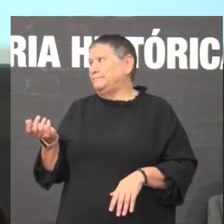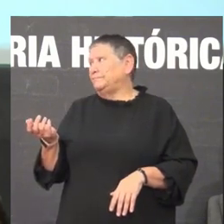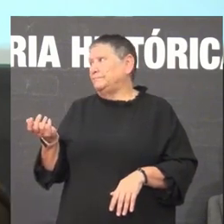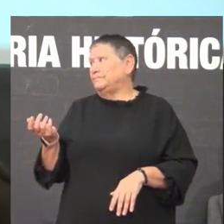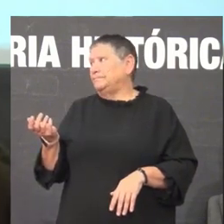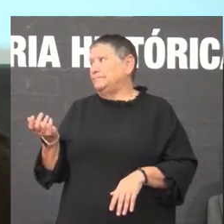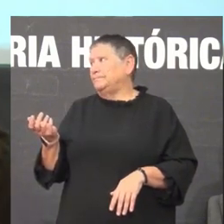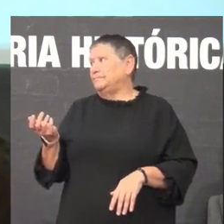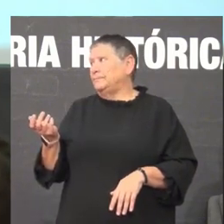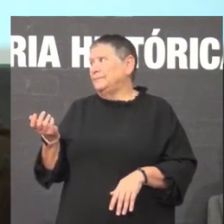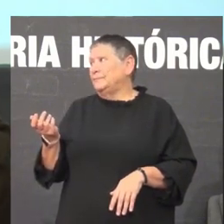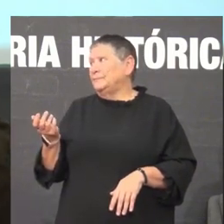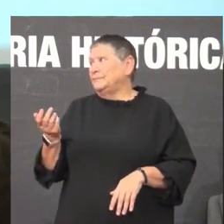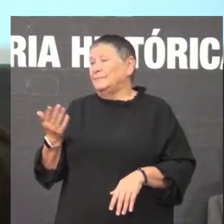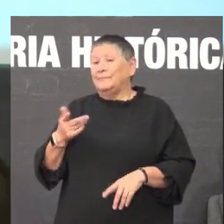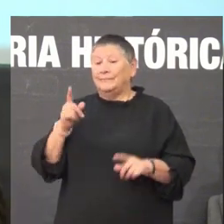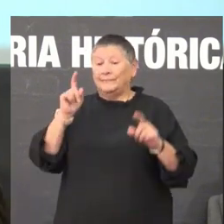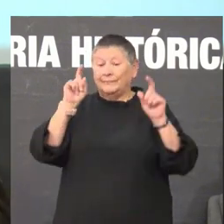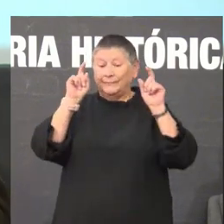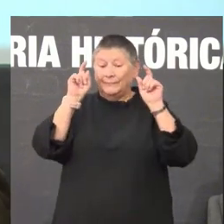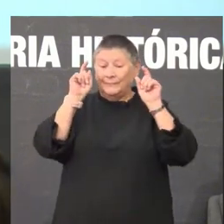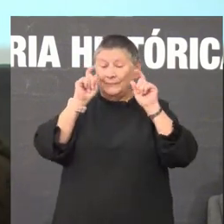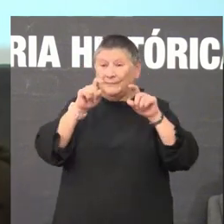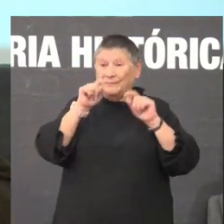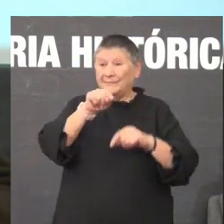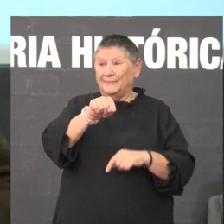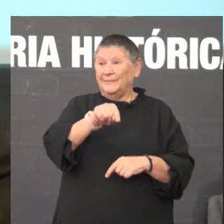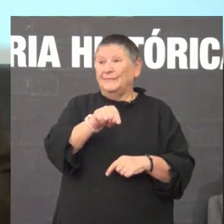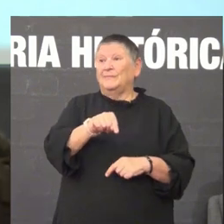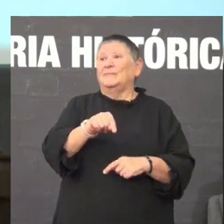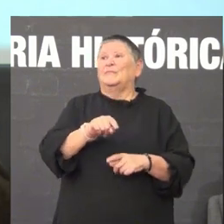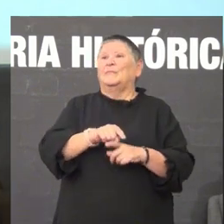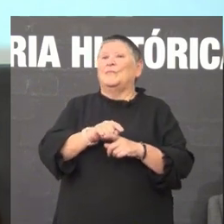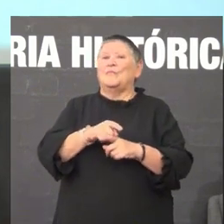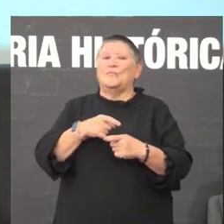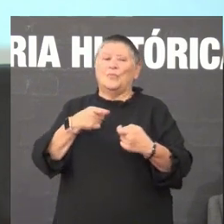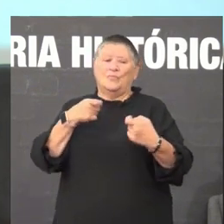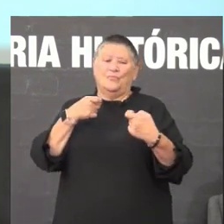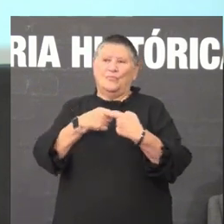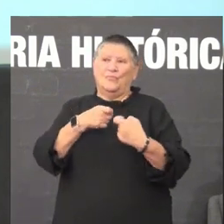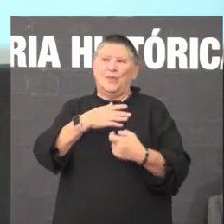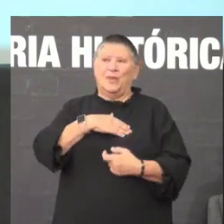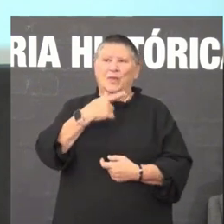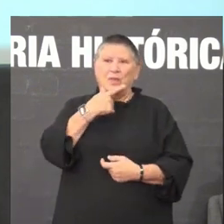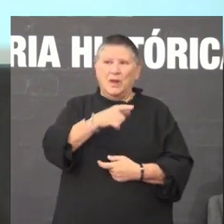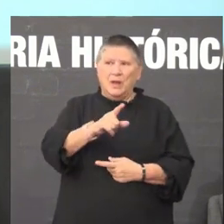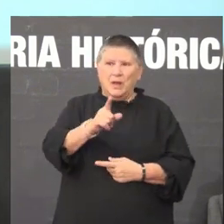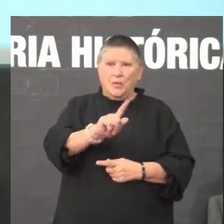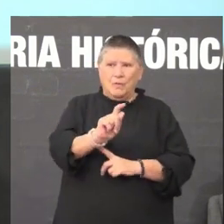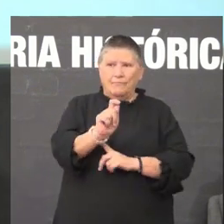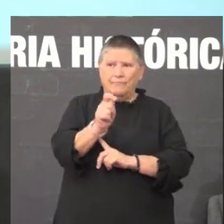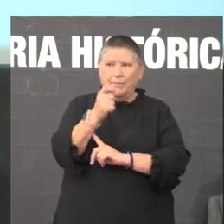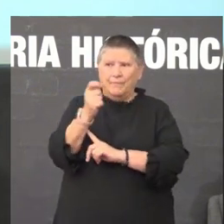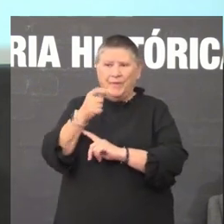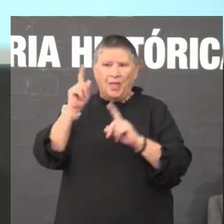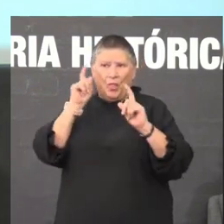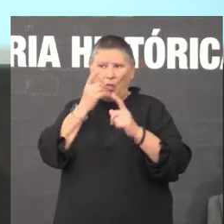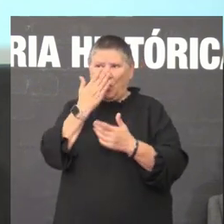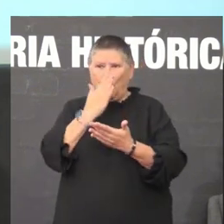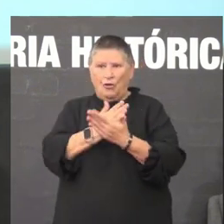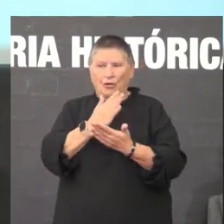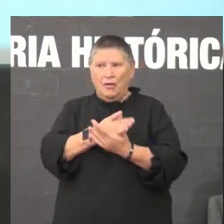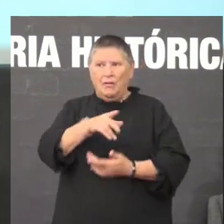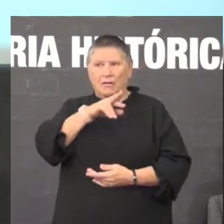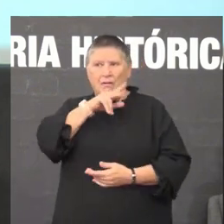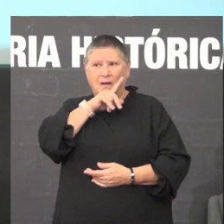que o ensino non reme en contra non significa que vai a recuperar falantes imediatamente non? acontece nas escolas de